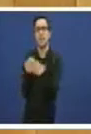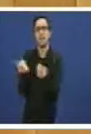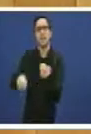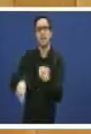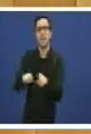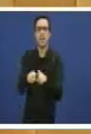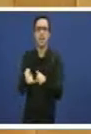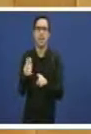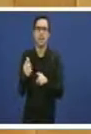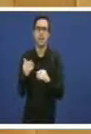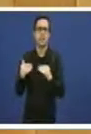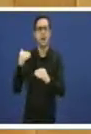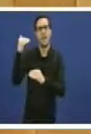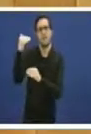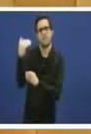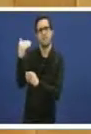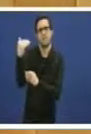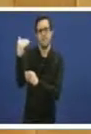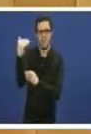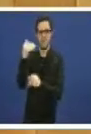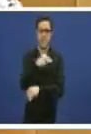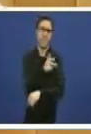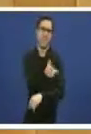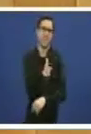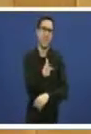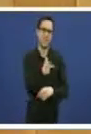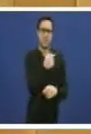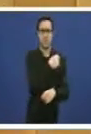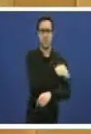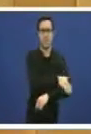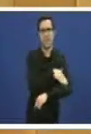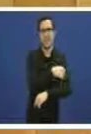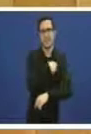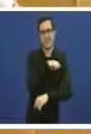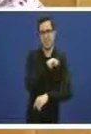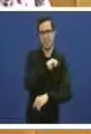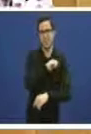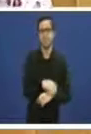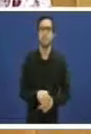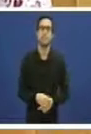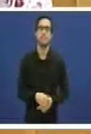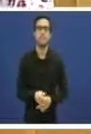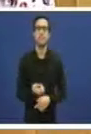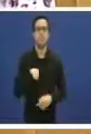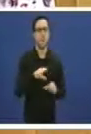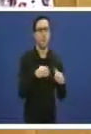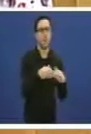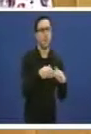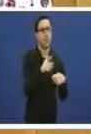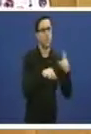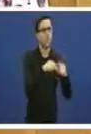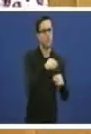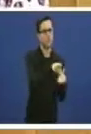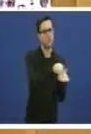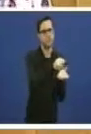riba dos dereitos que garantiza o Estado. O BNG recolleu as denuncias, registramos iniciativas instando o goberno a